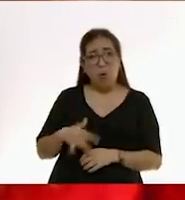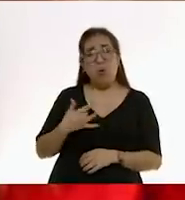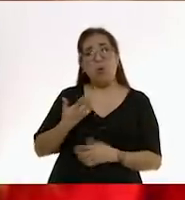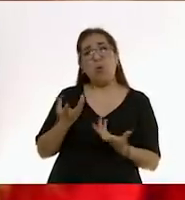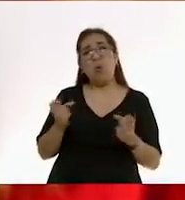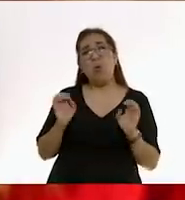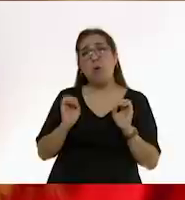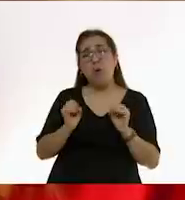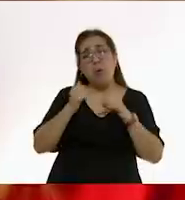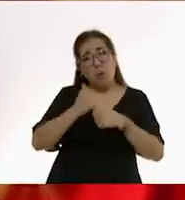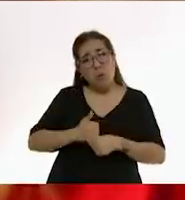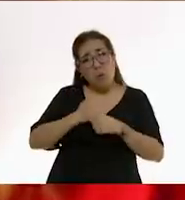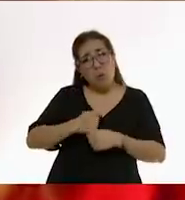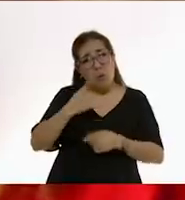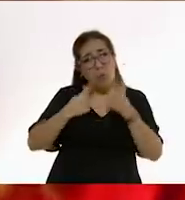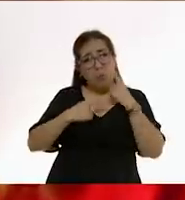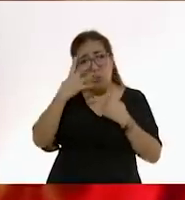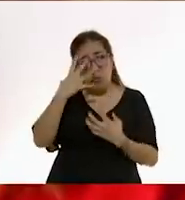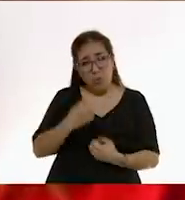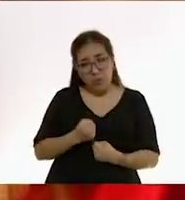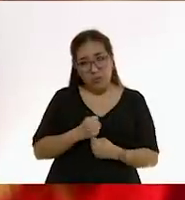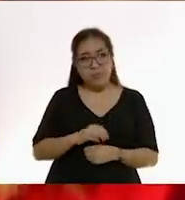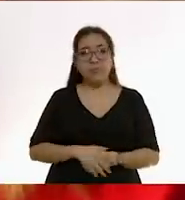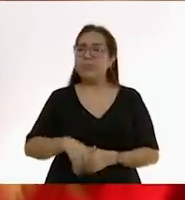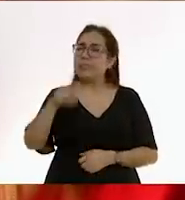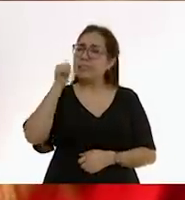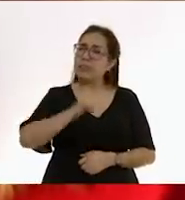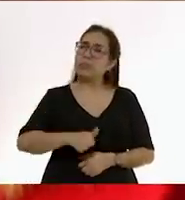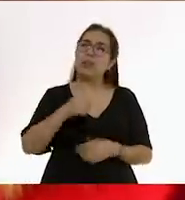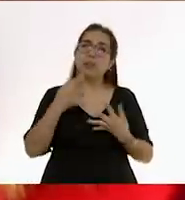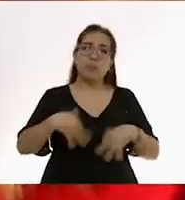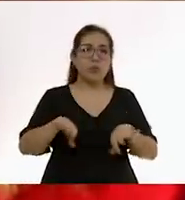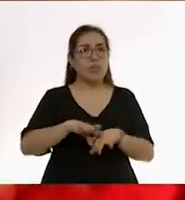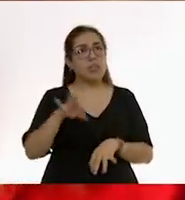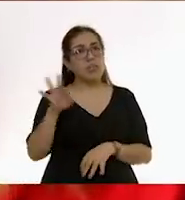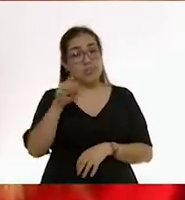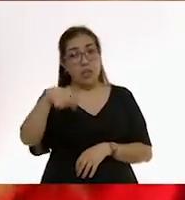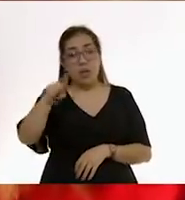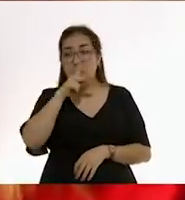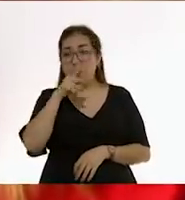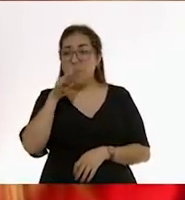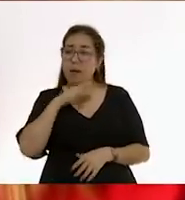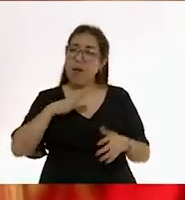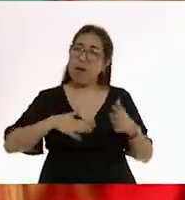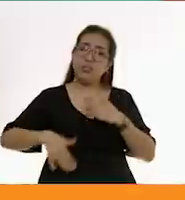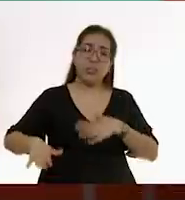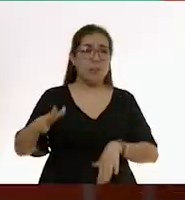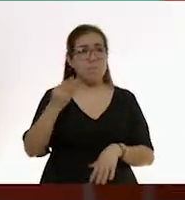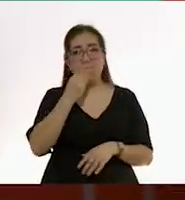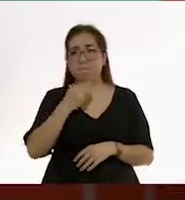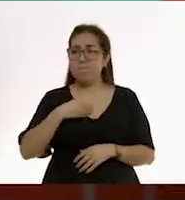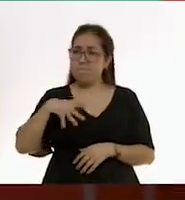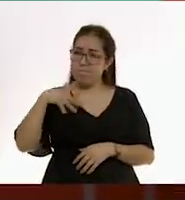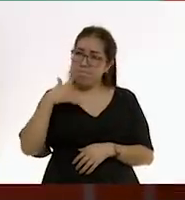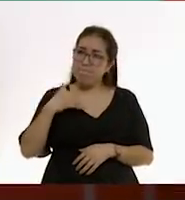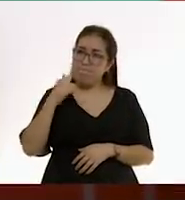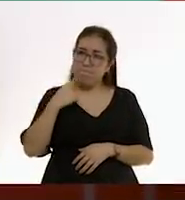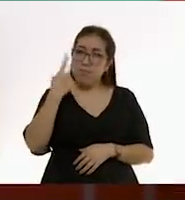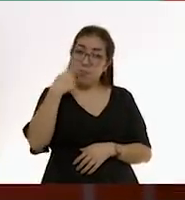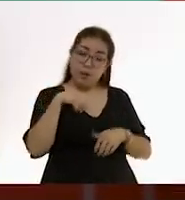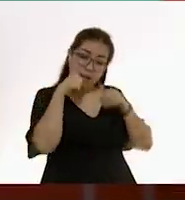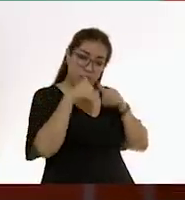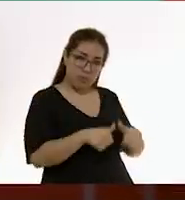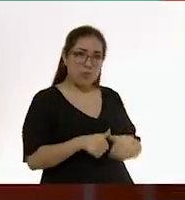entendiendo su comunicación. Entonces, vale la pena, aunque sea cansado, siempre tratar de responder. Una de las principales